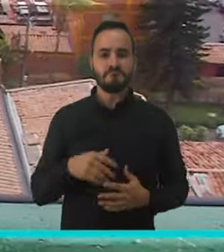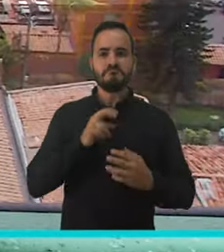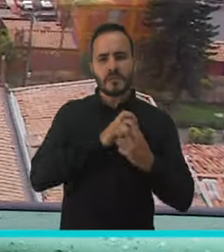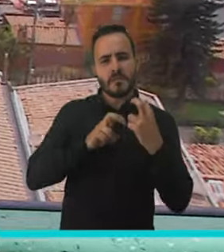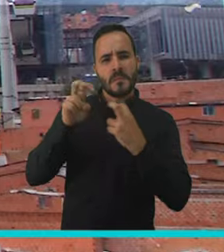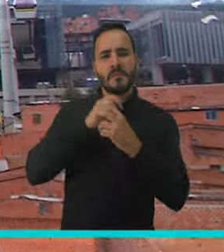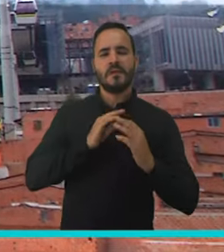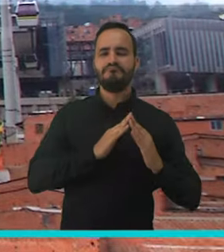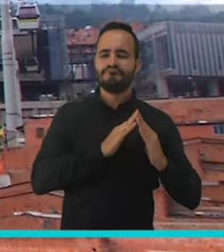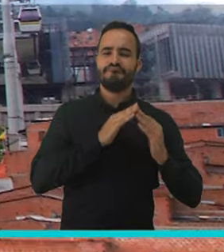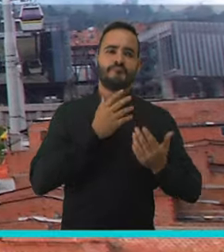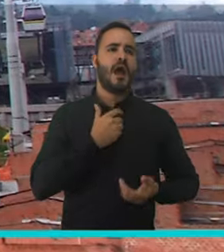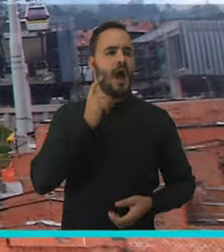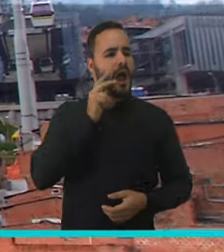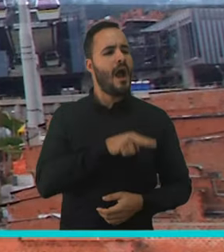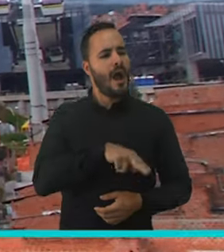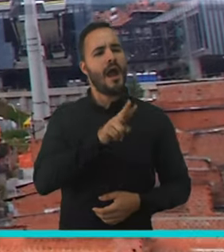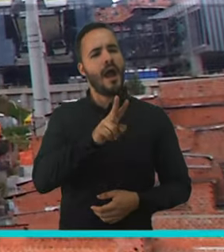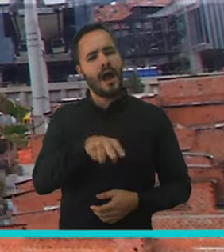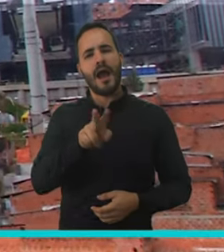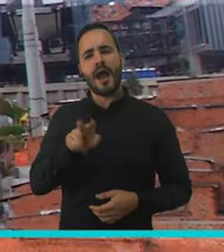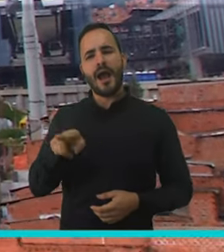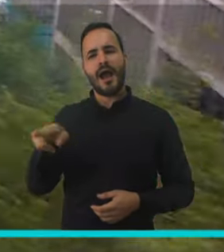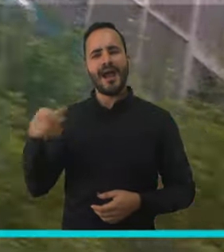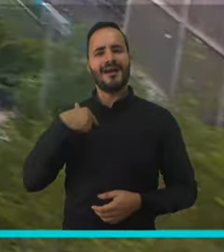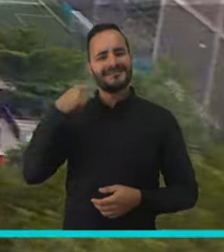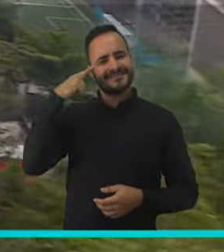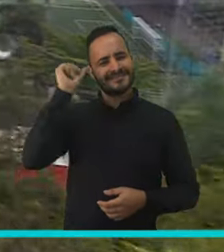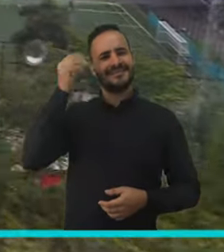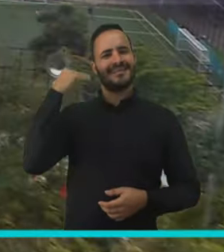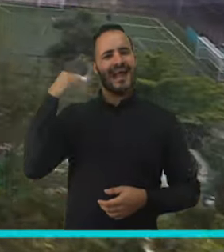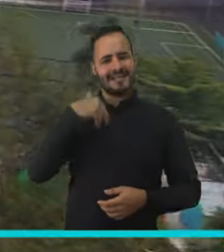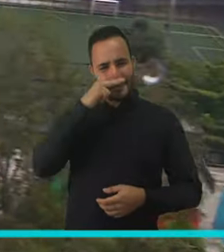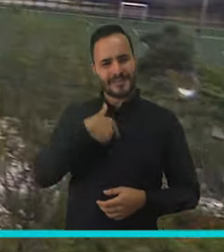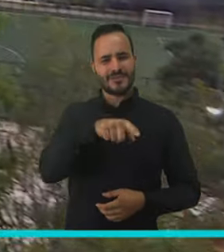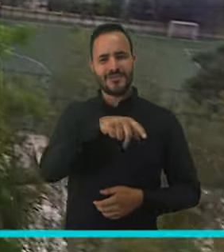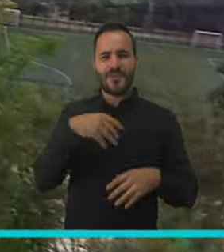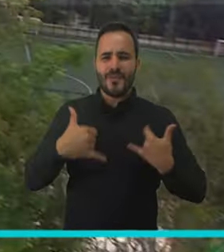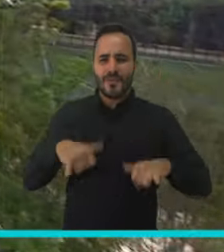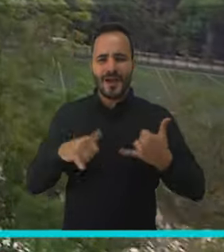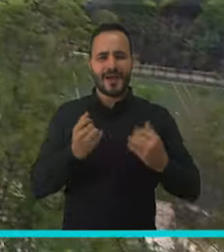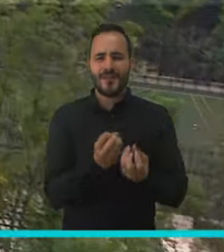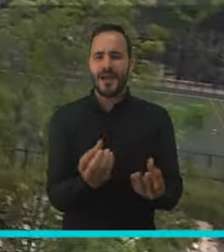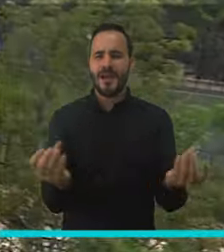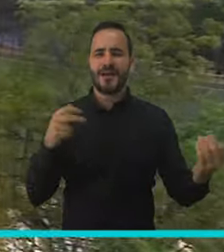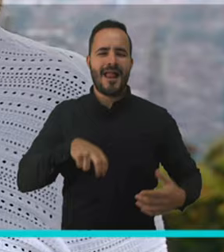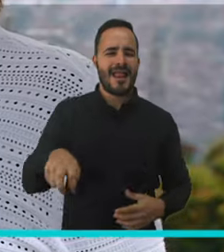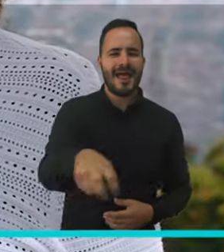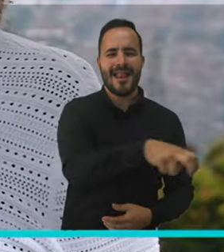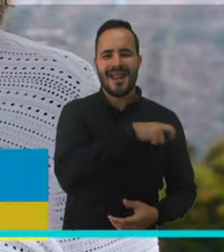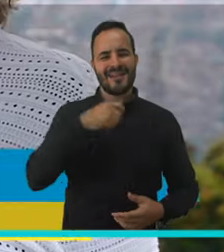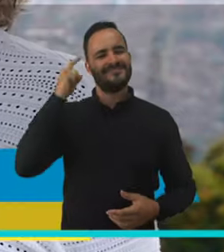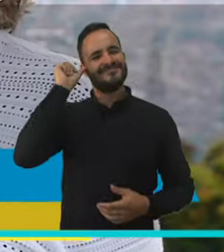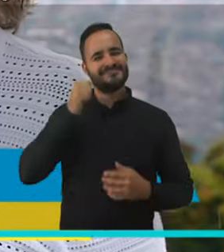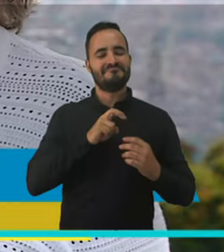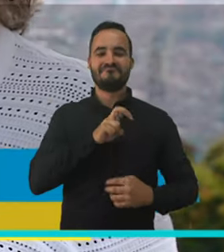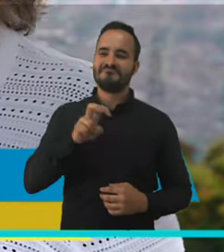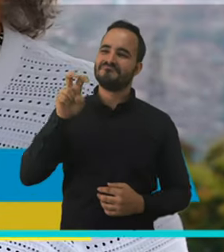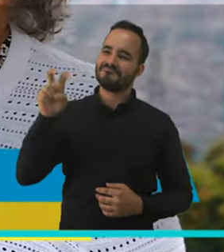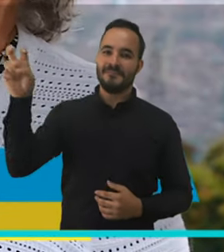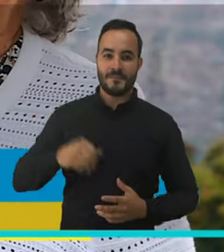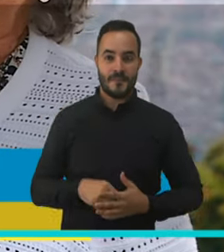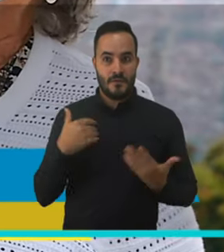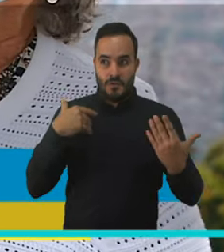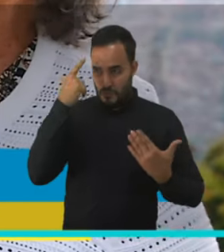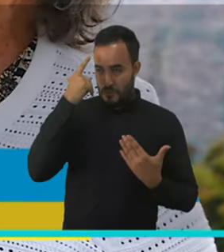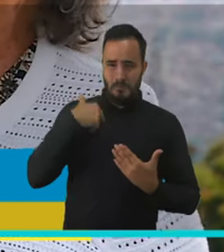recordábamos muchas historias de cuando éramos niños y recorríamos todas estas mangas acá. No, yo no pensé que mi Dios me